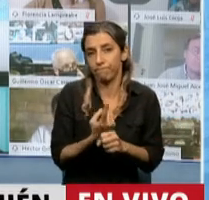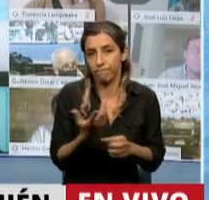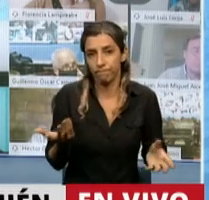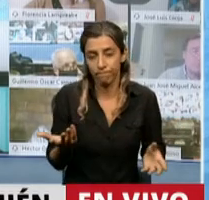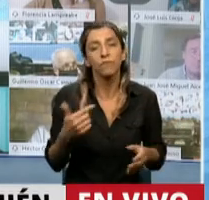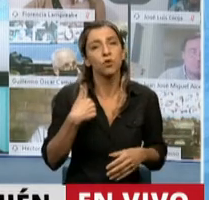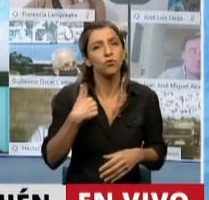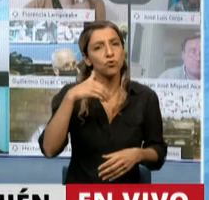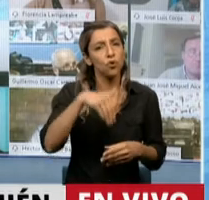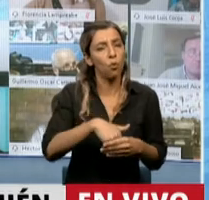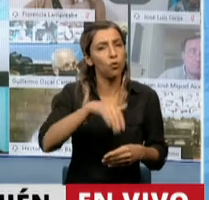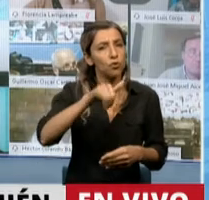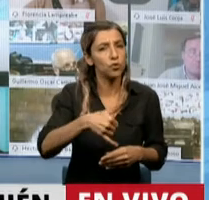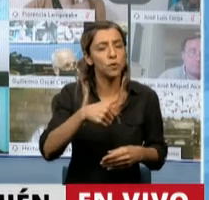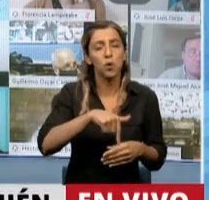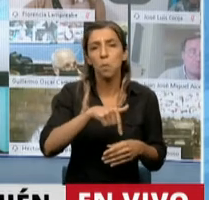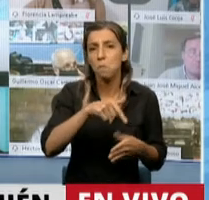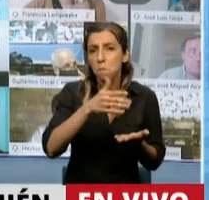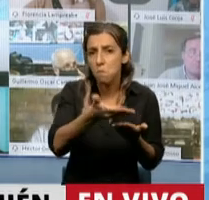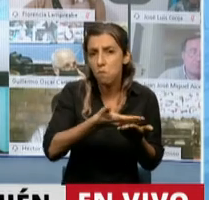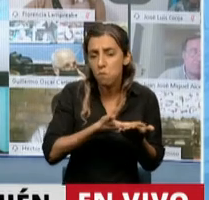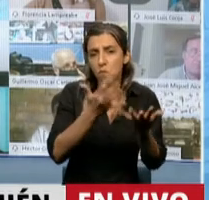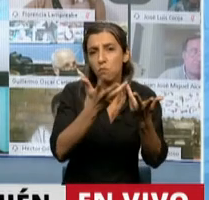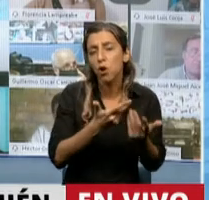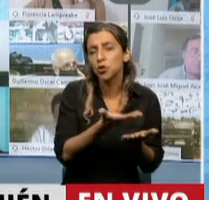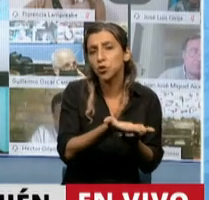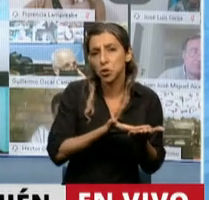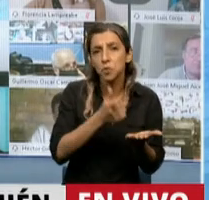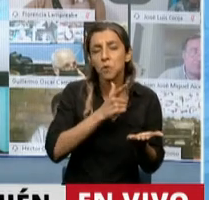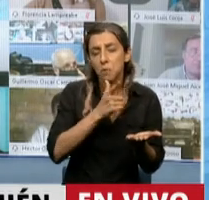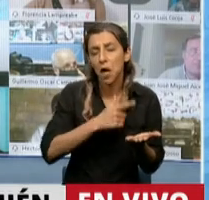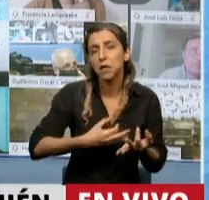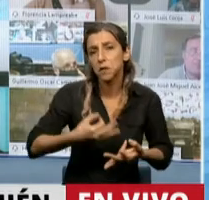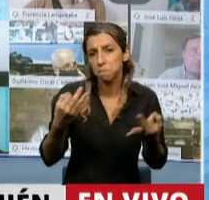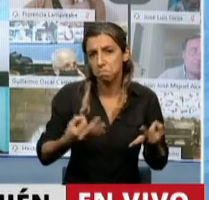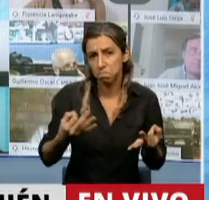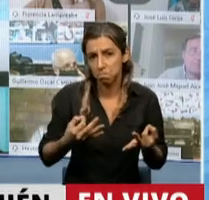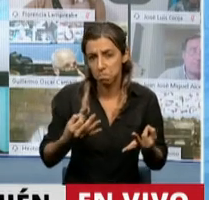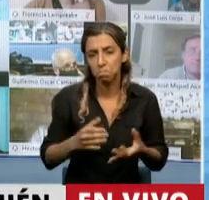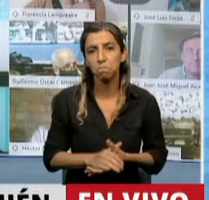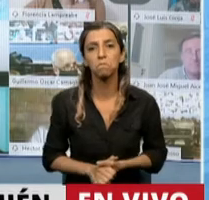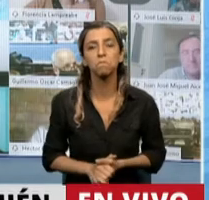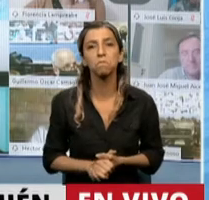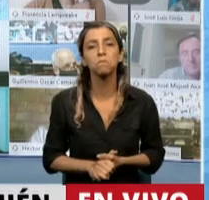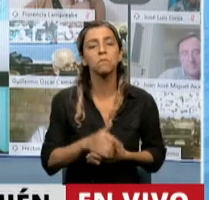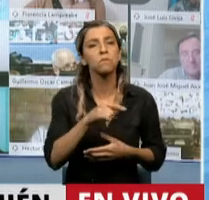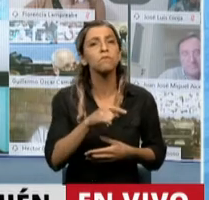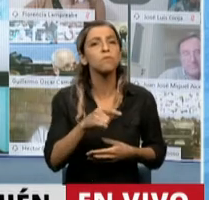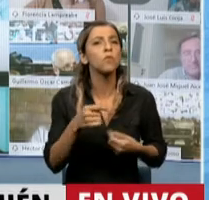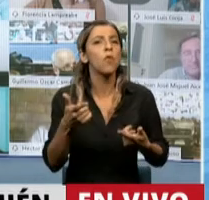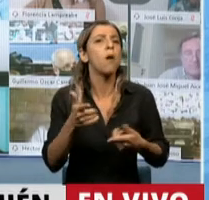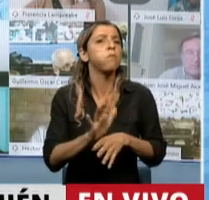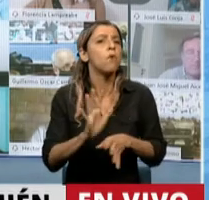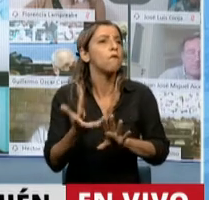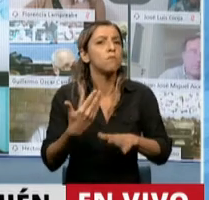con pocas palabras. Es un proyecto justo. ¿Por qué? ¿Por qué es justo en este momento